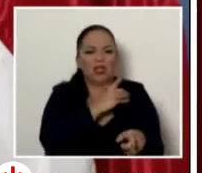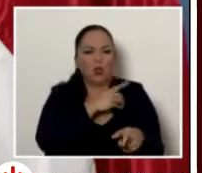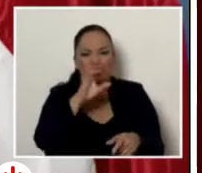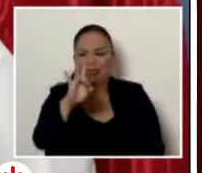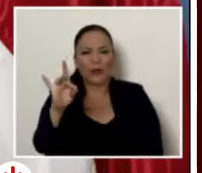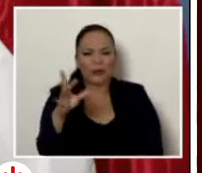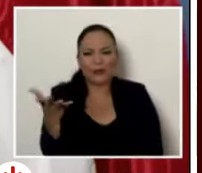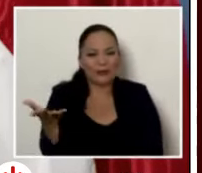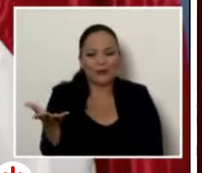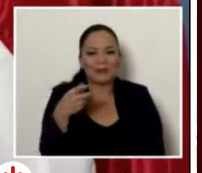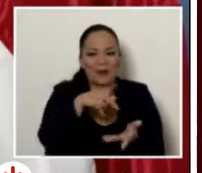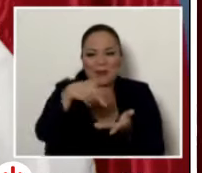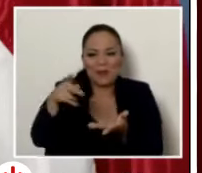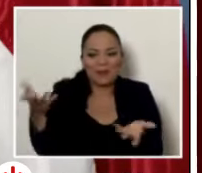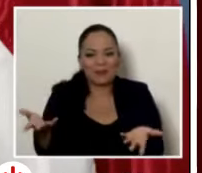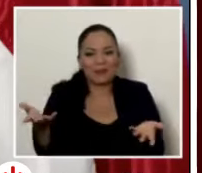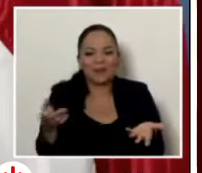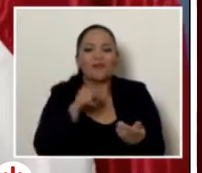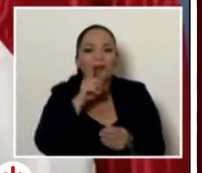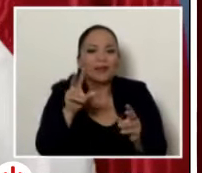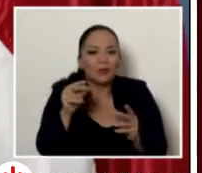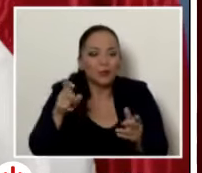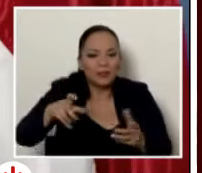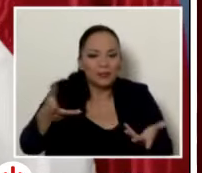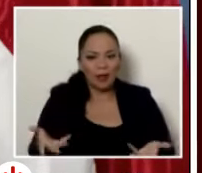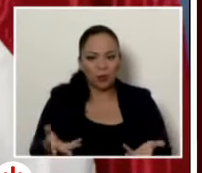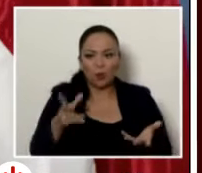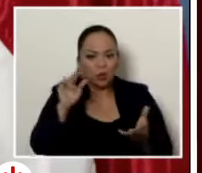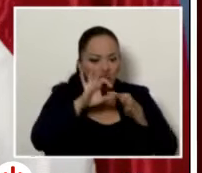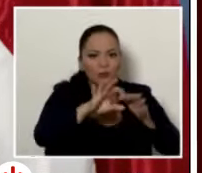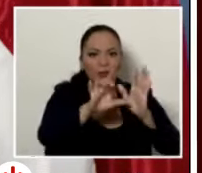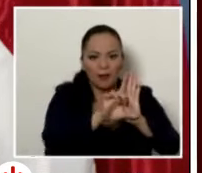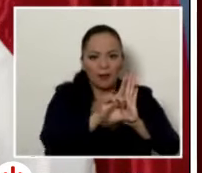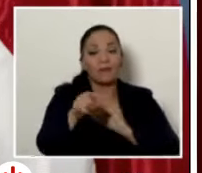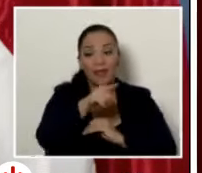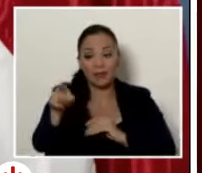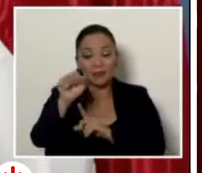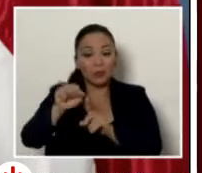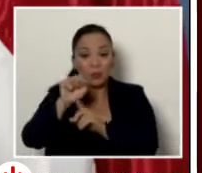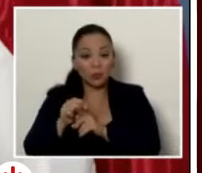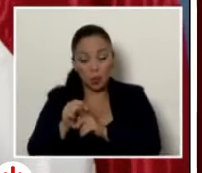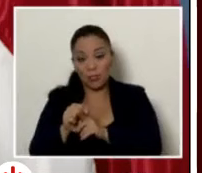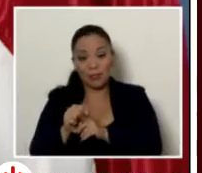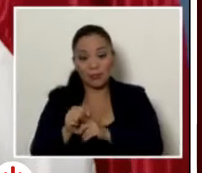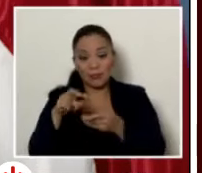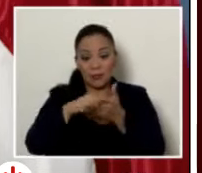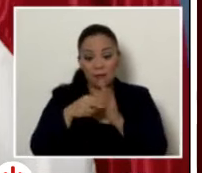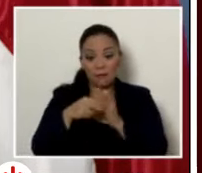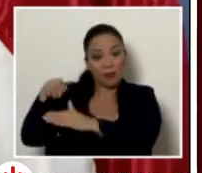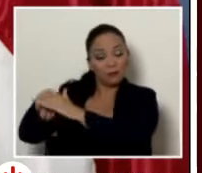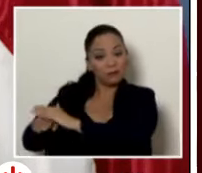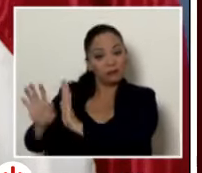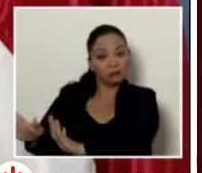corresponda a la regulación o a la ley, esos delitos no prescriben. Y además